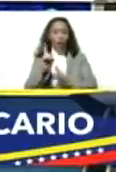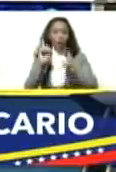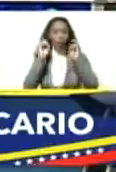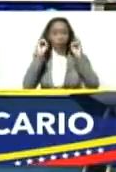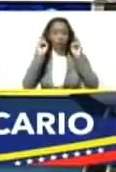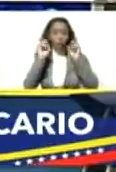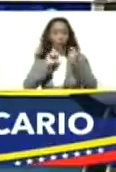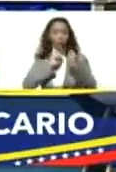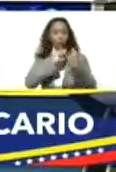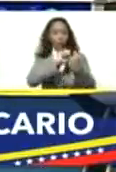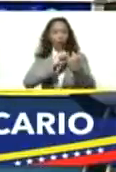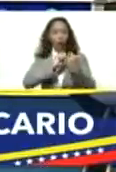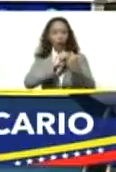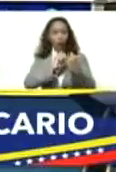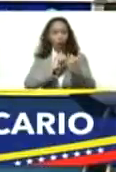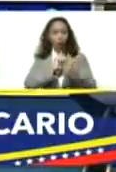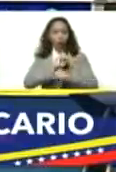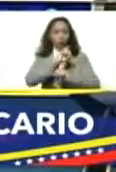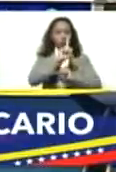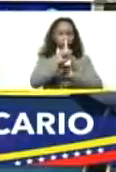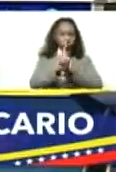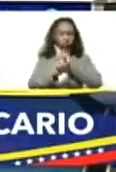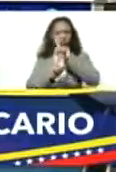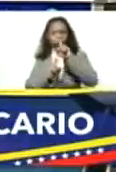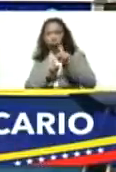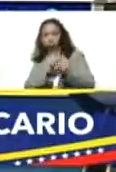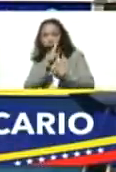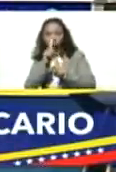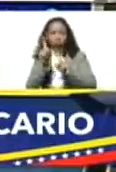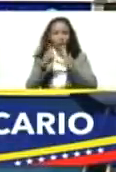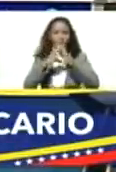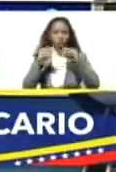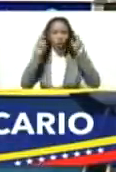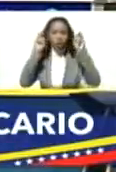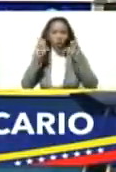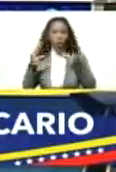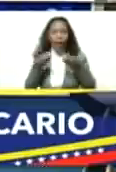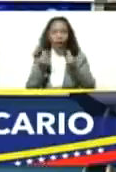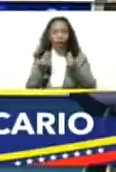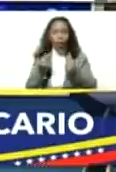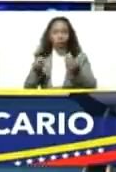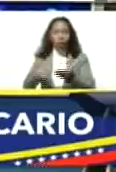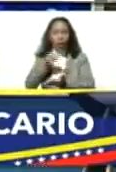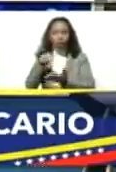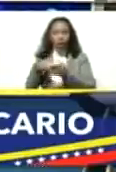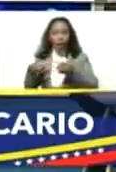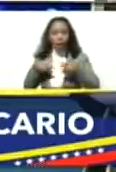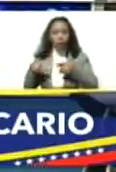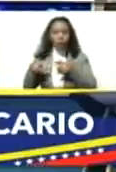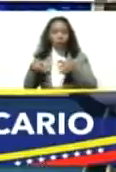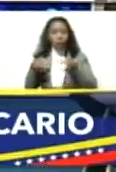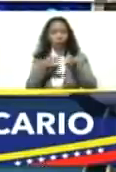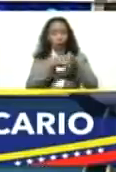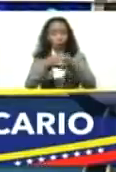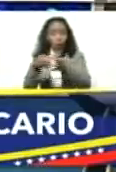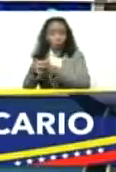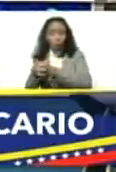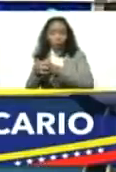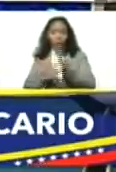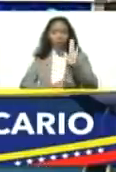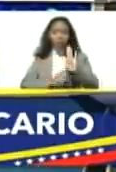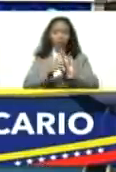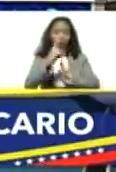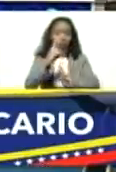diálogos, de consultas con todos los sectores económicos nacionales. Ha desarrollado un